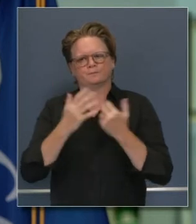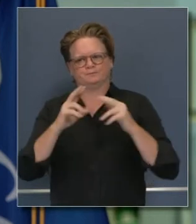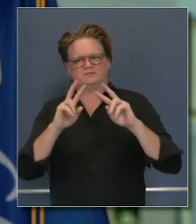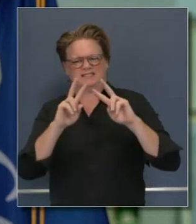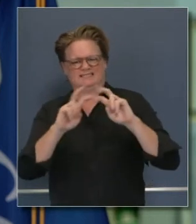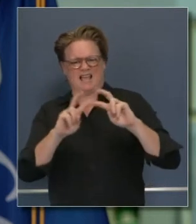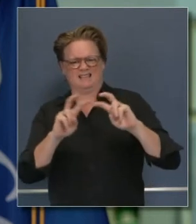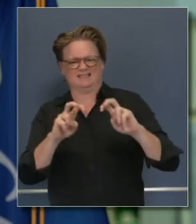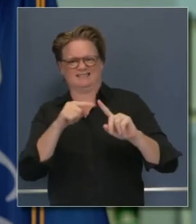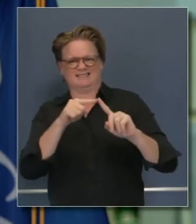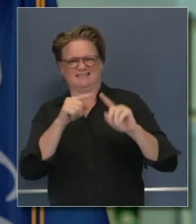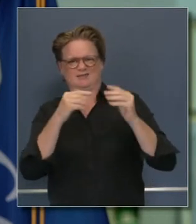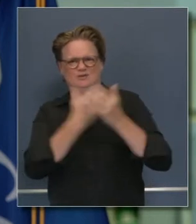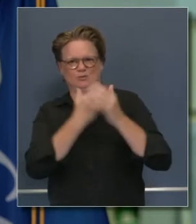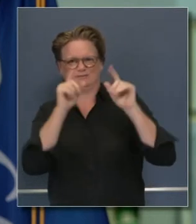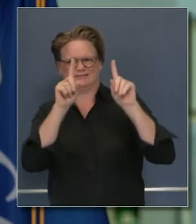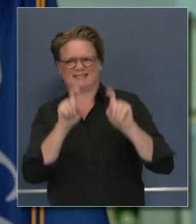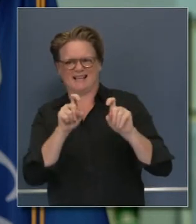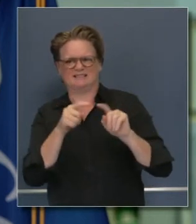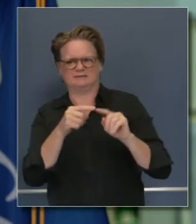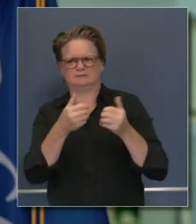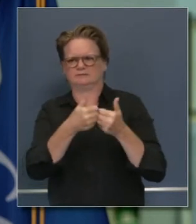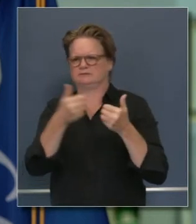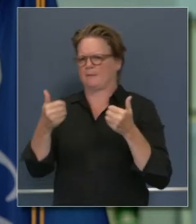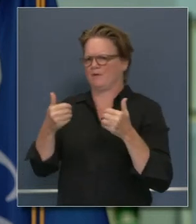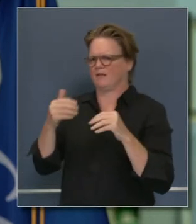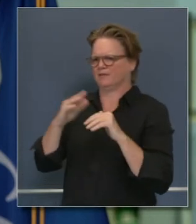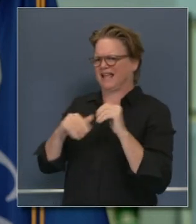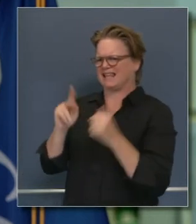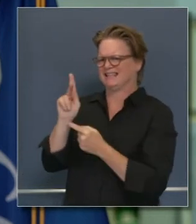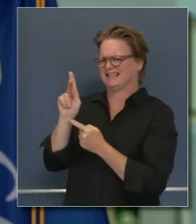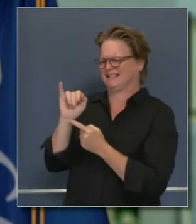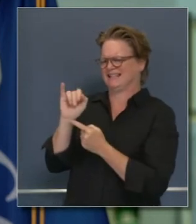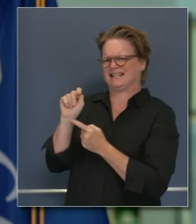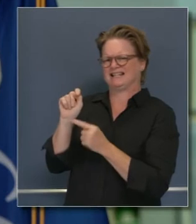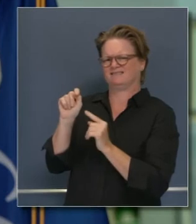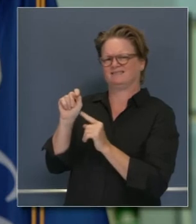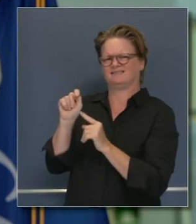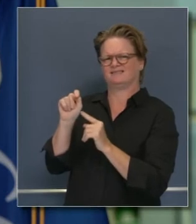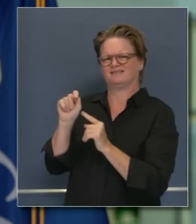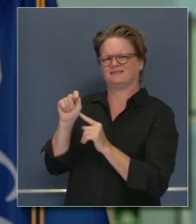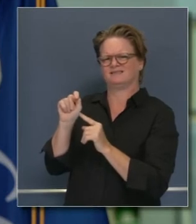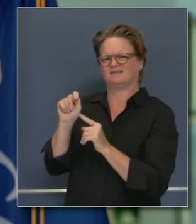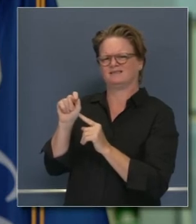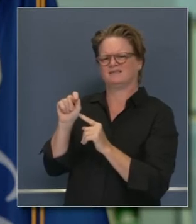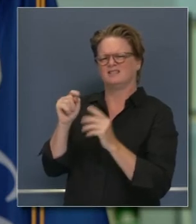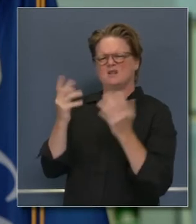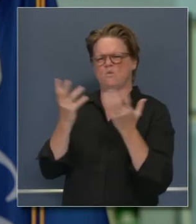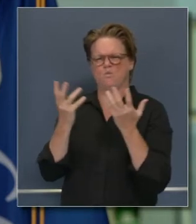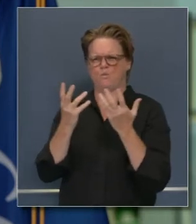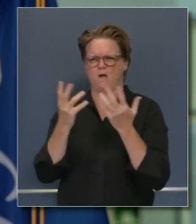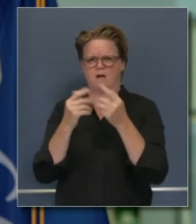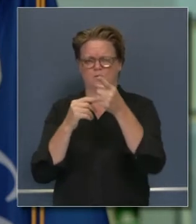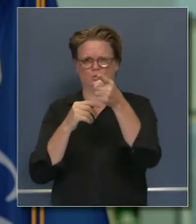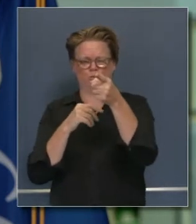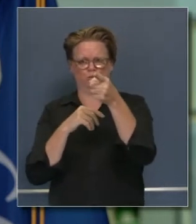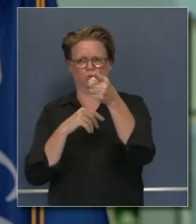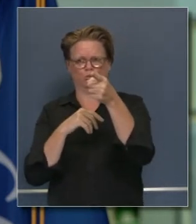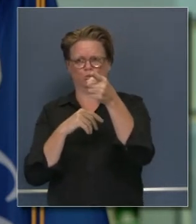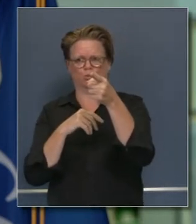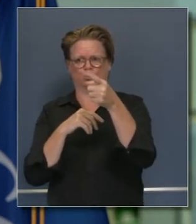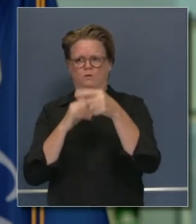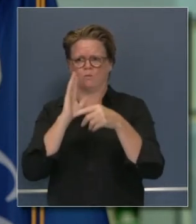eso es separado de hacerle las pruebas a los kits de pruebas es mi pregunta